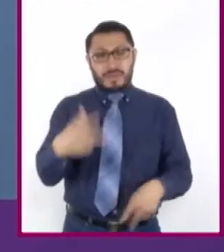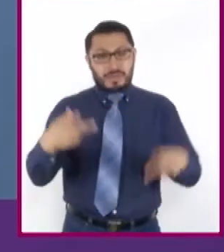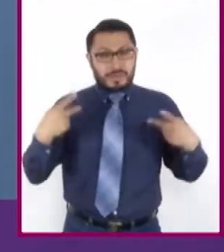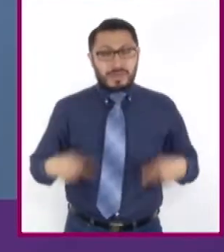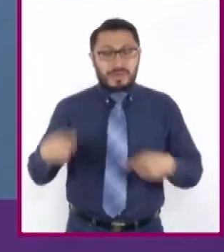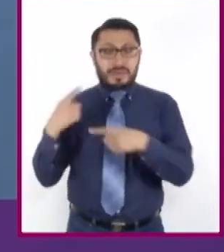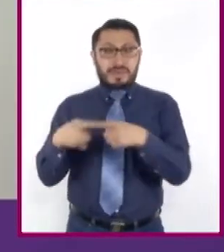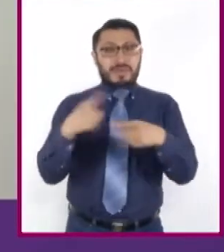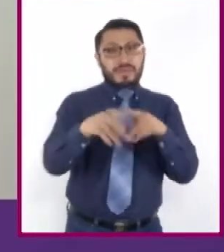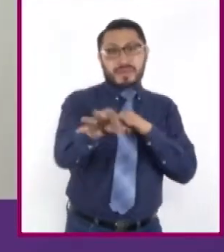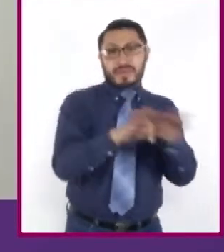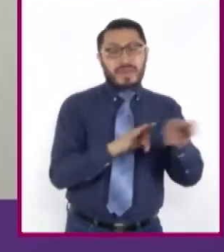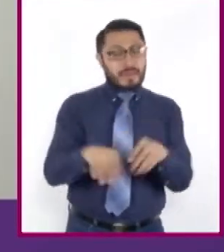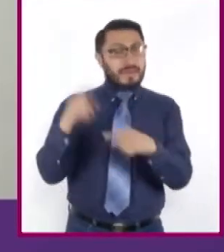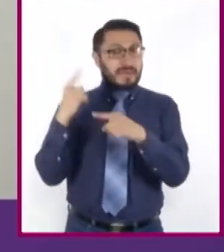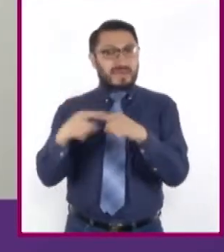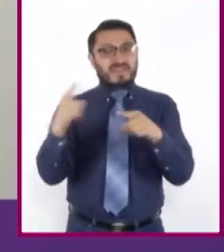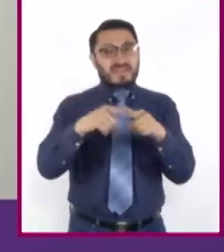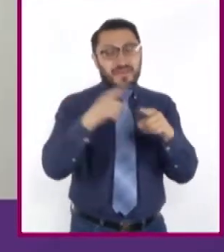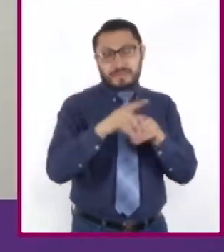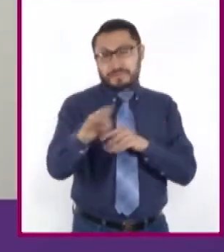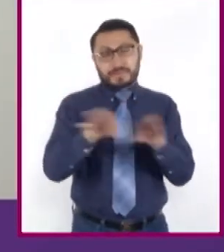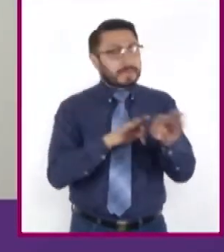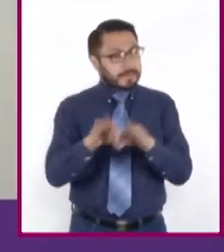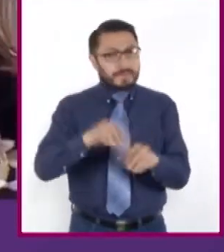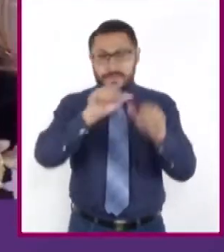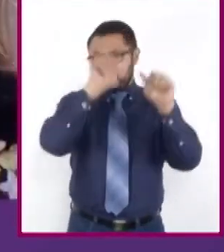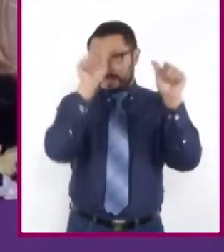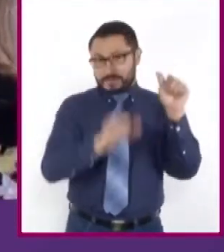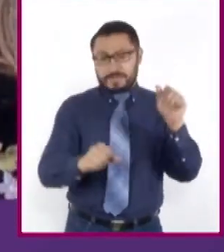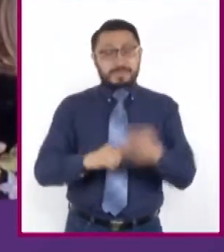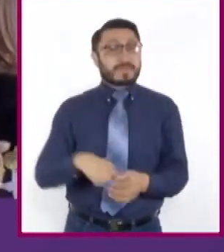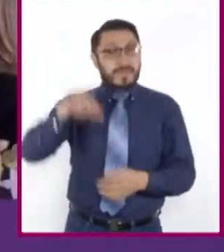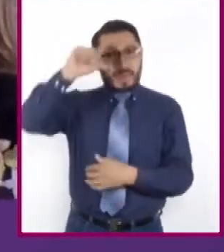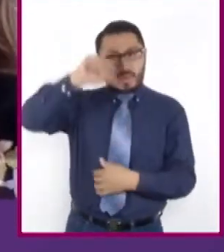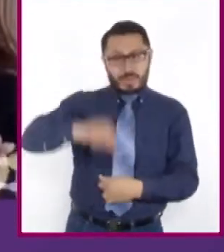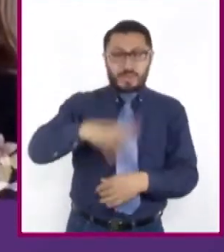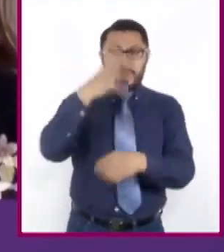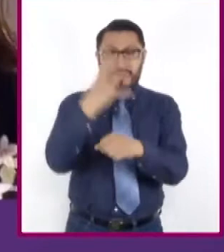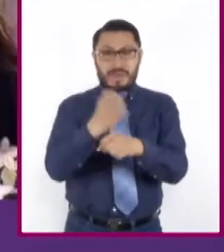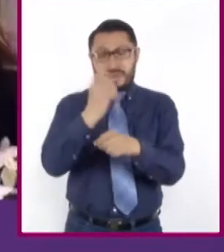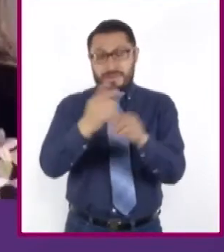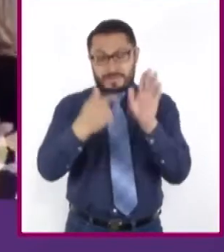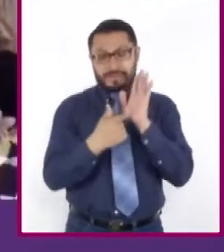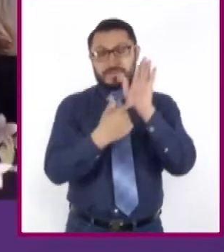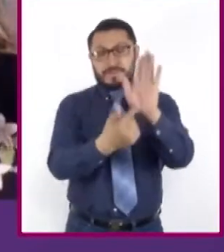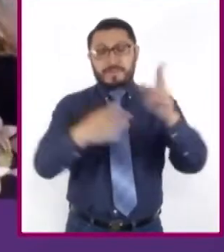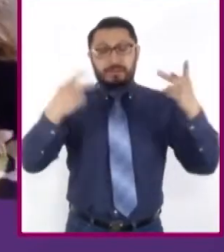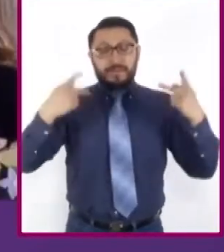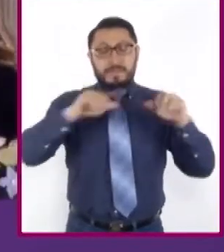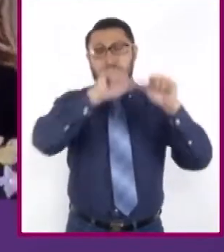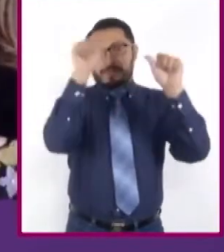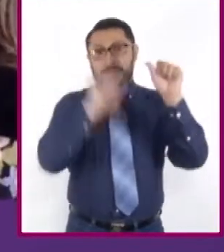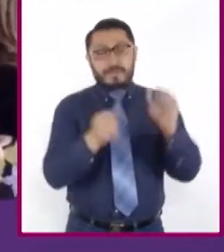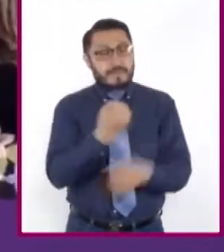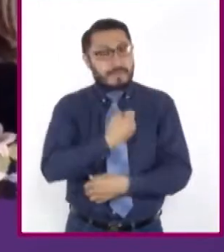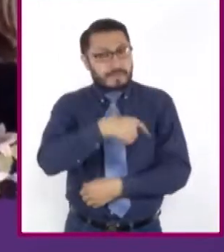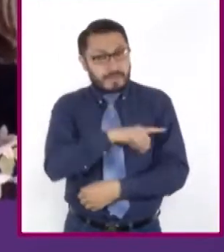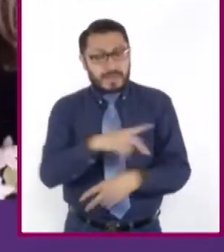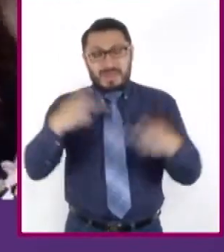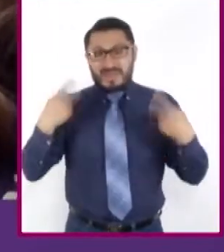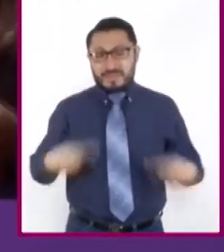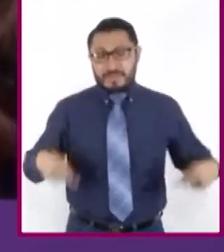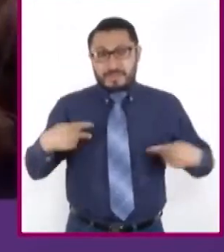y disciplinas artísticas. Esta es la quinta edición de Artesano entre Artistas. ¿Cómo ha evolucionado el diálogo